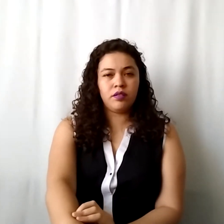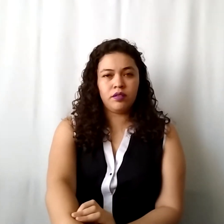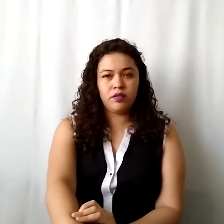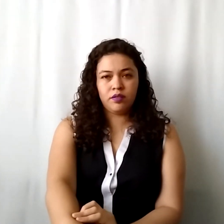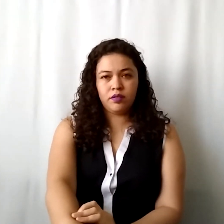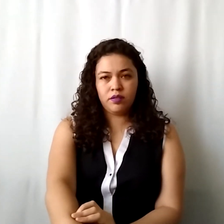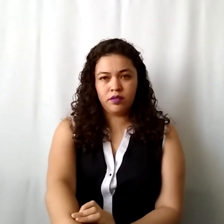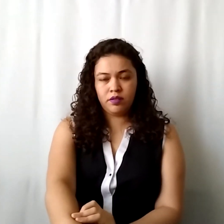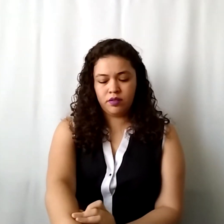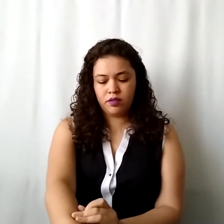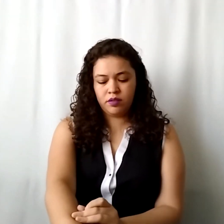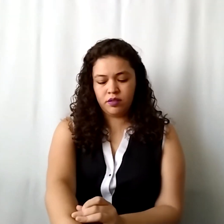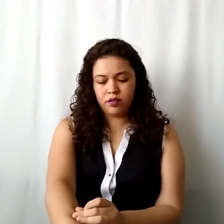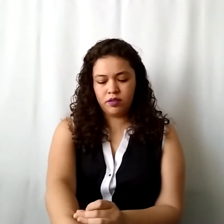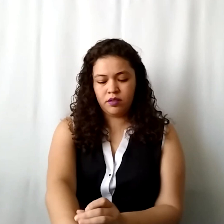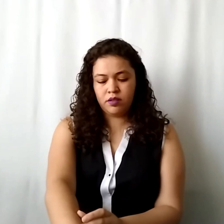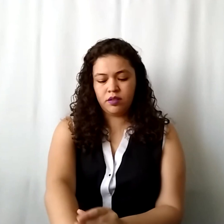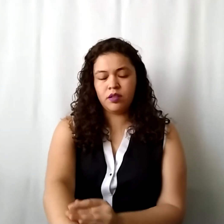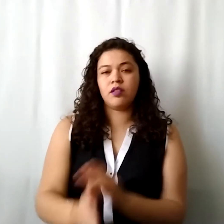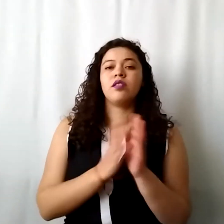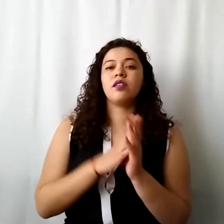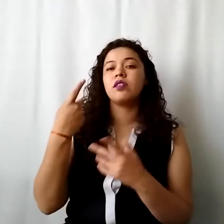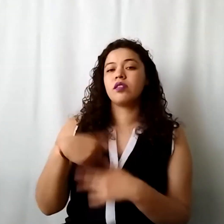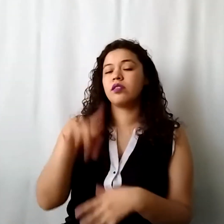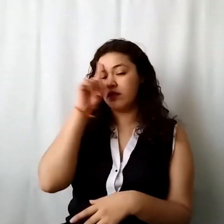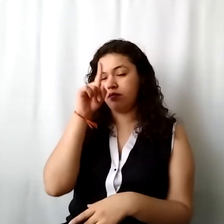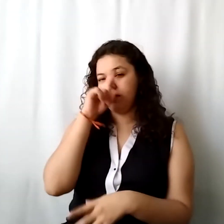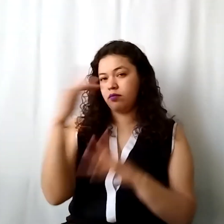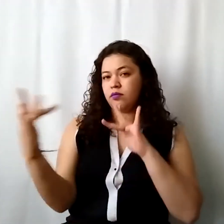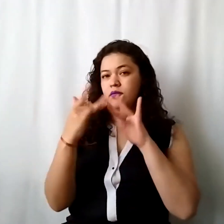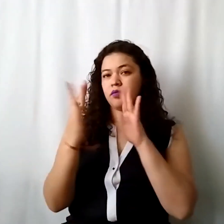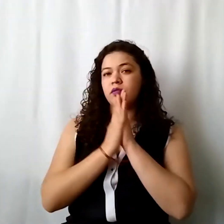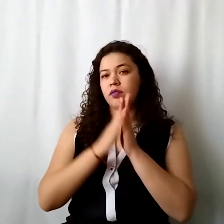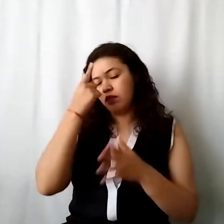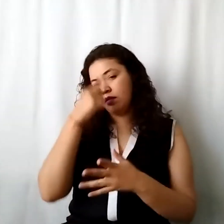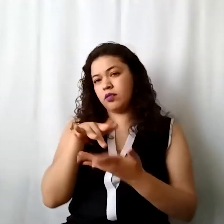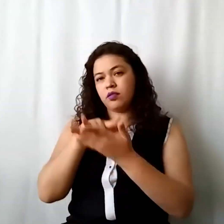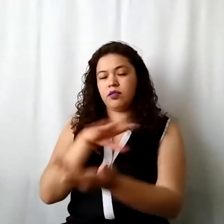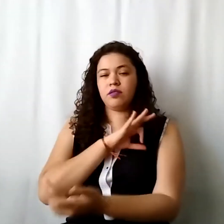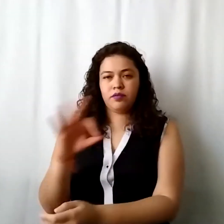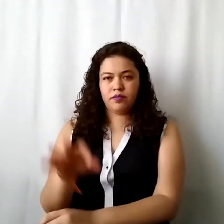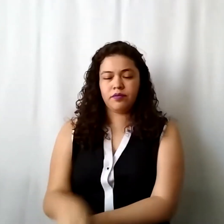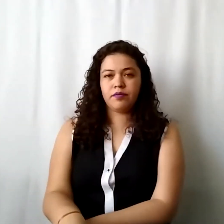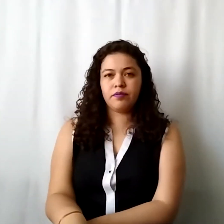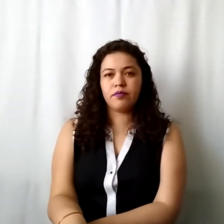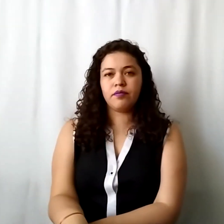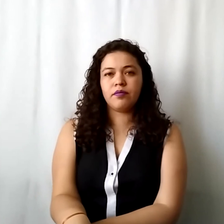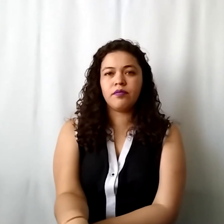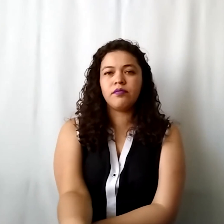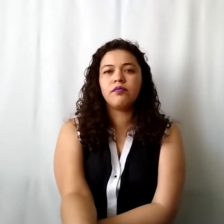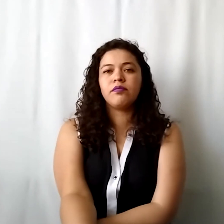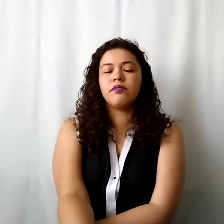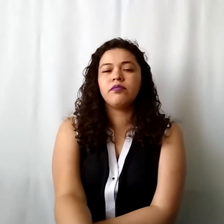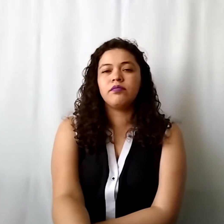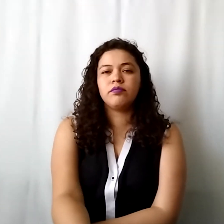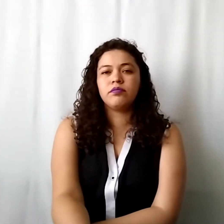les pedimos que se pongan en contacto con sus asesores para que los puedan apoyar a más específicos así es vale